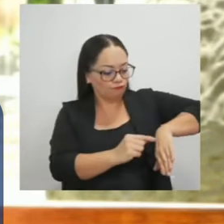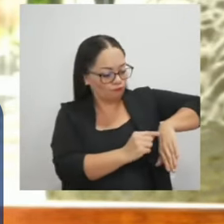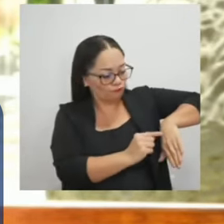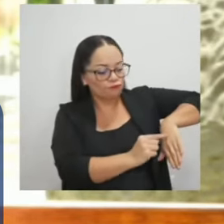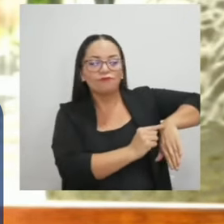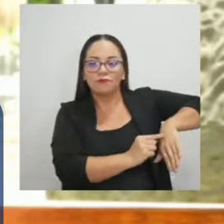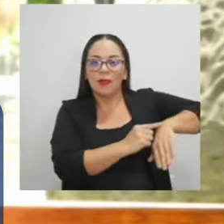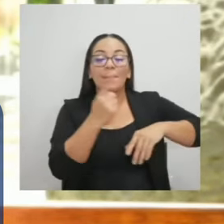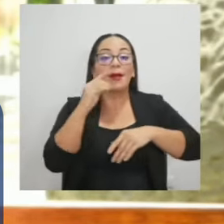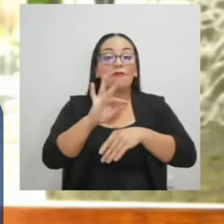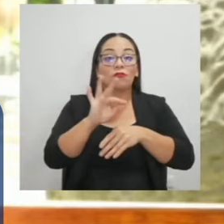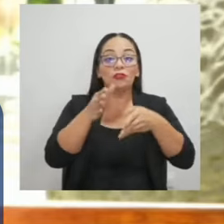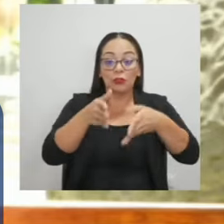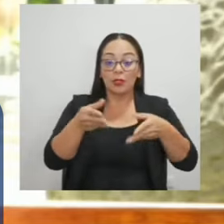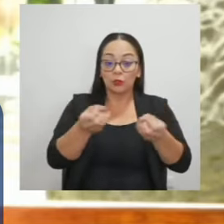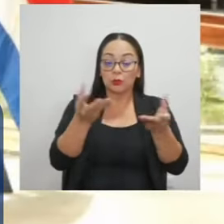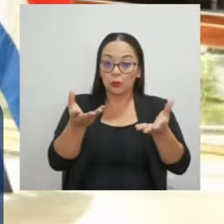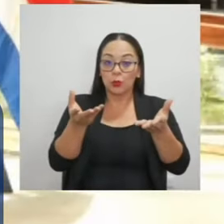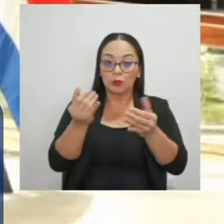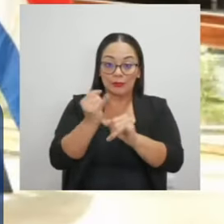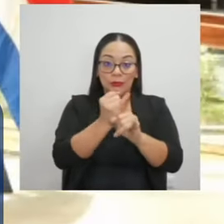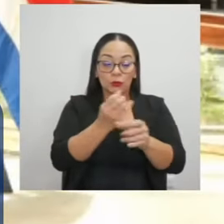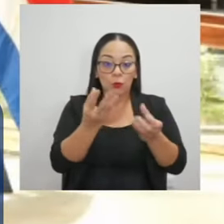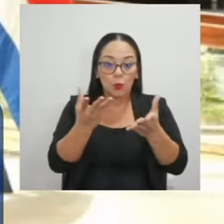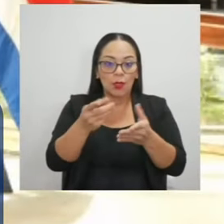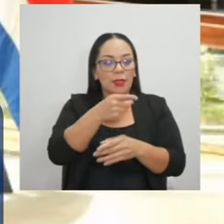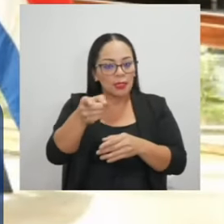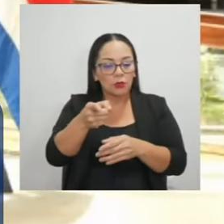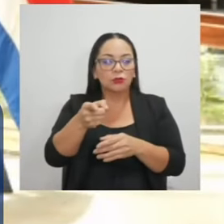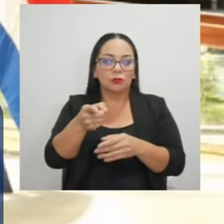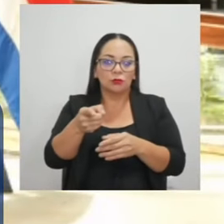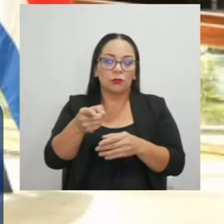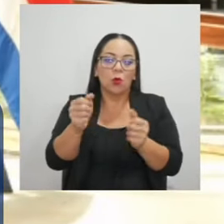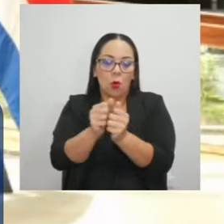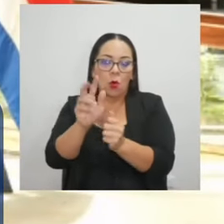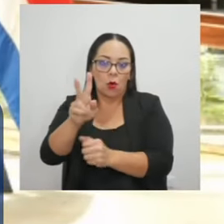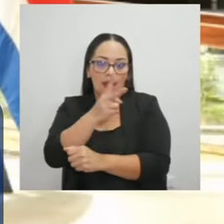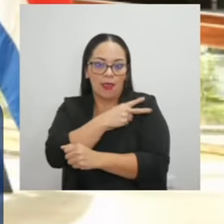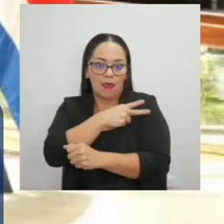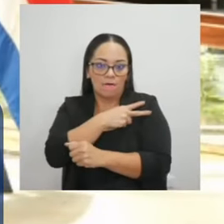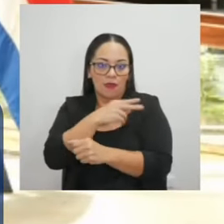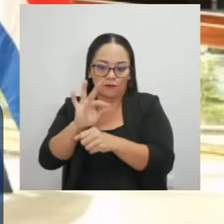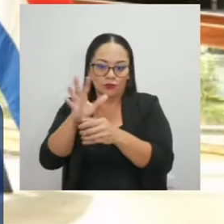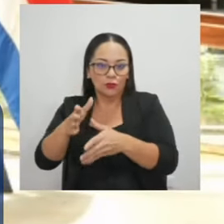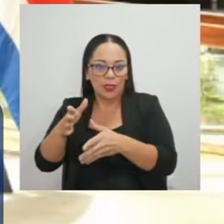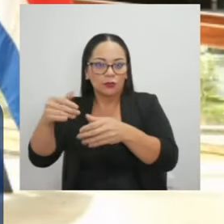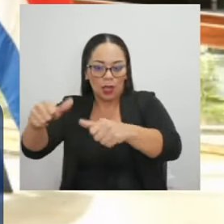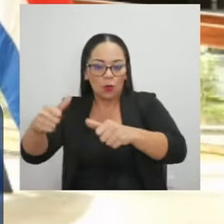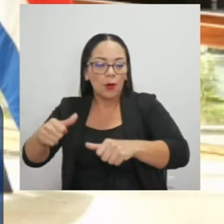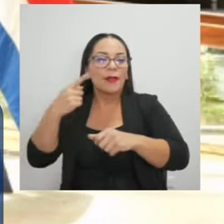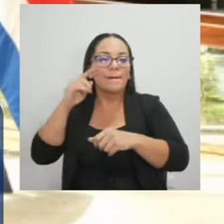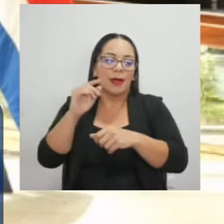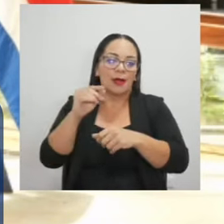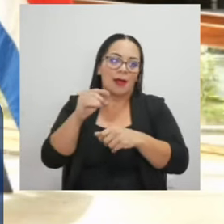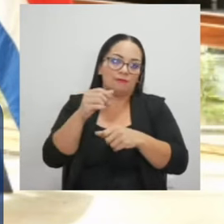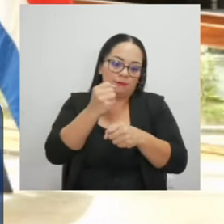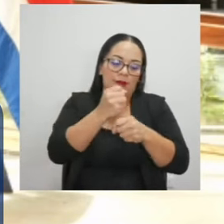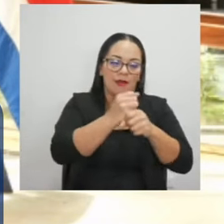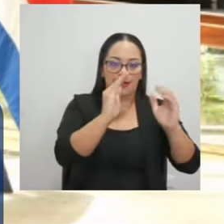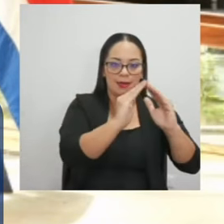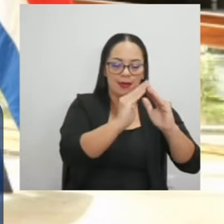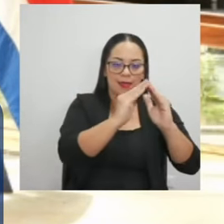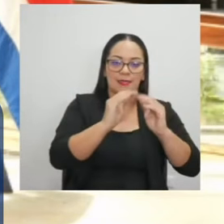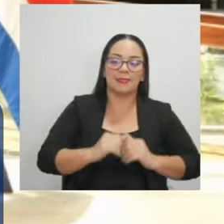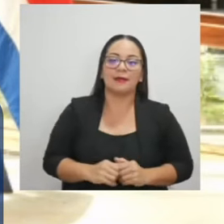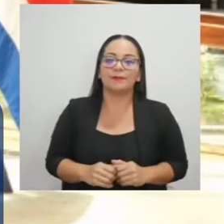puedan teletrabajar acuerden con sus jefaturas, horarios de teletrabajo, días de teletrabajo. También